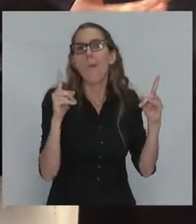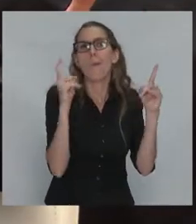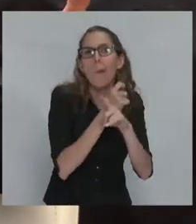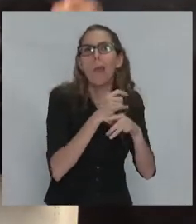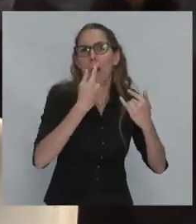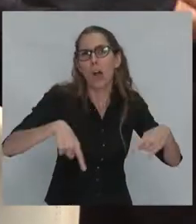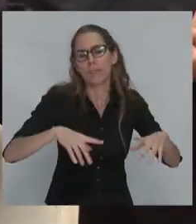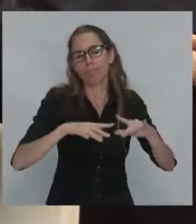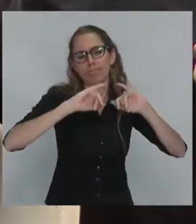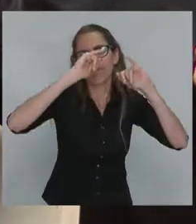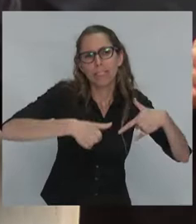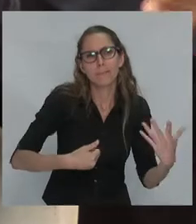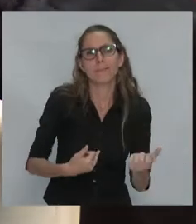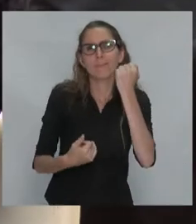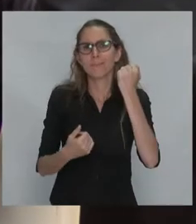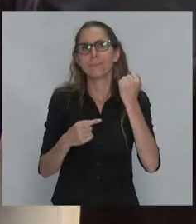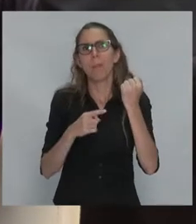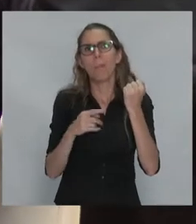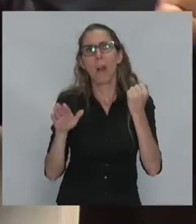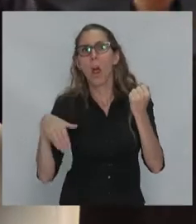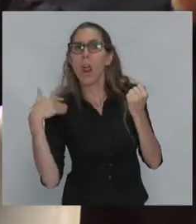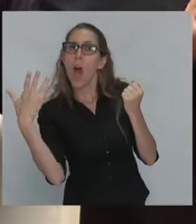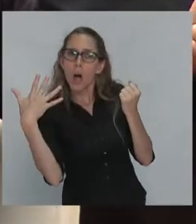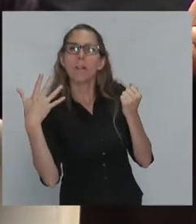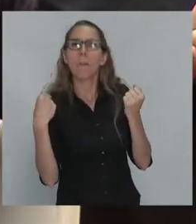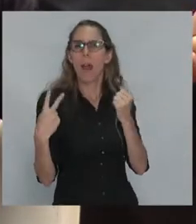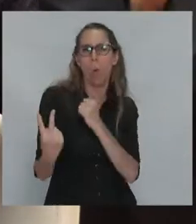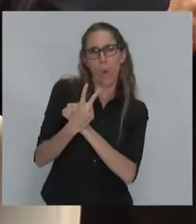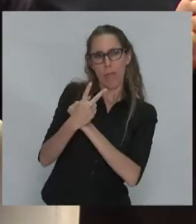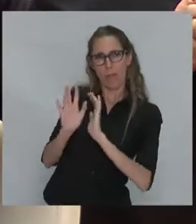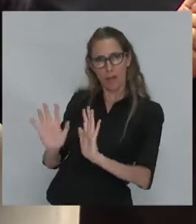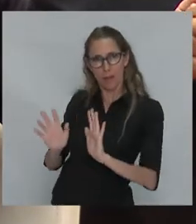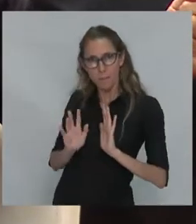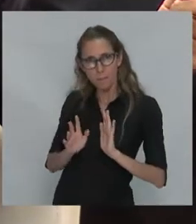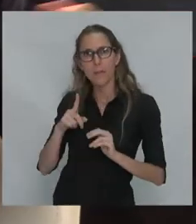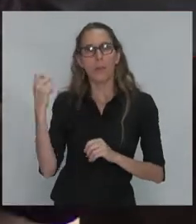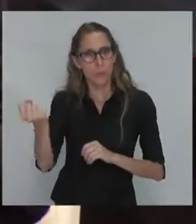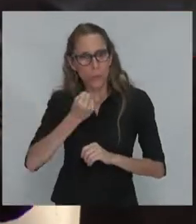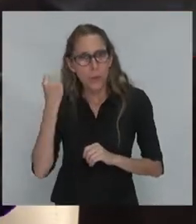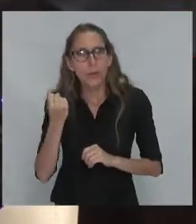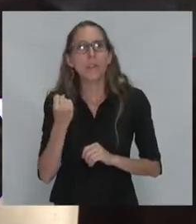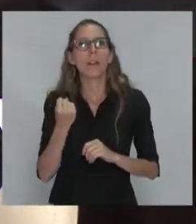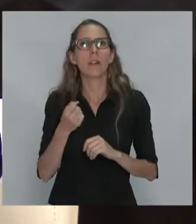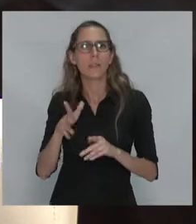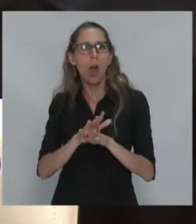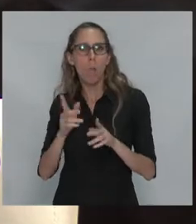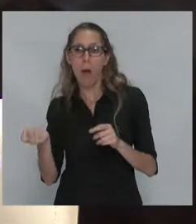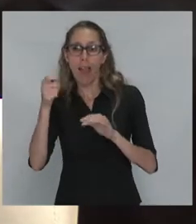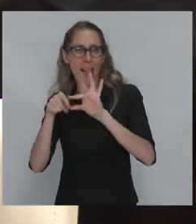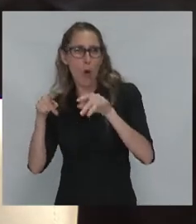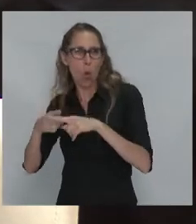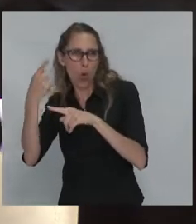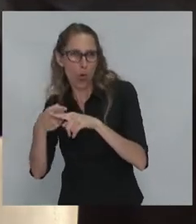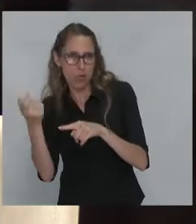Y la otra con una arma, una faca, para protegirse. Es importante. Las dos manos. Una mano